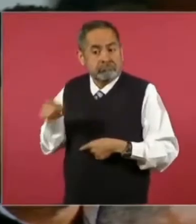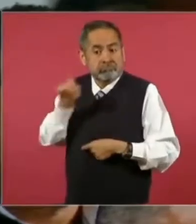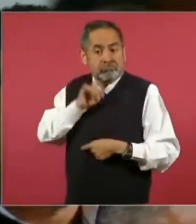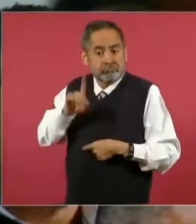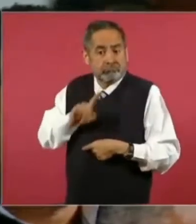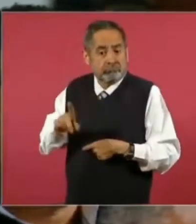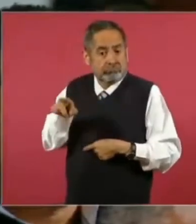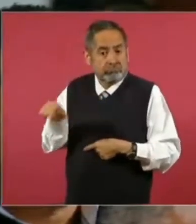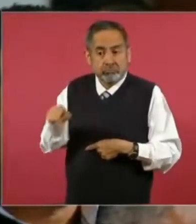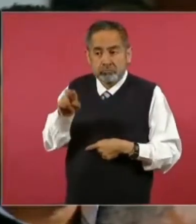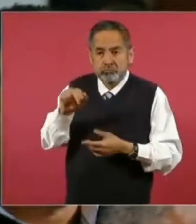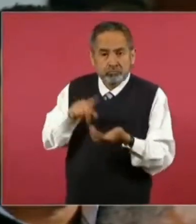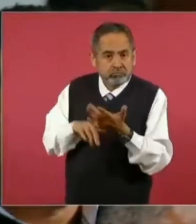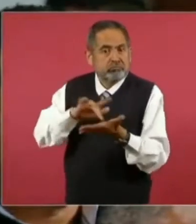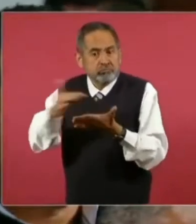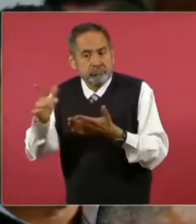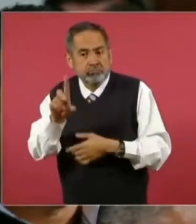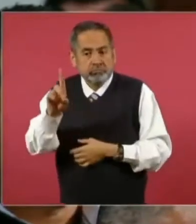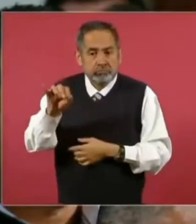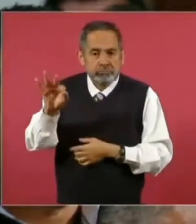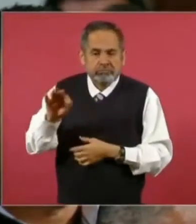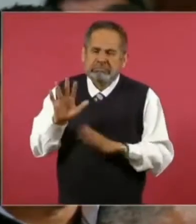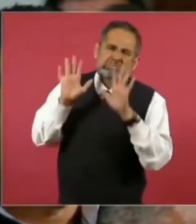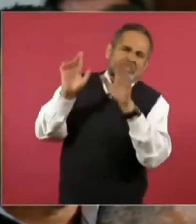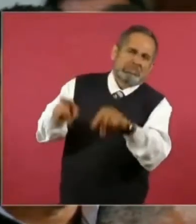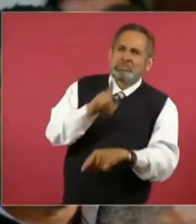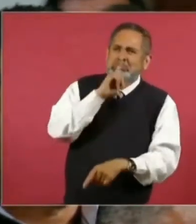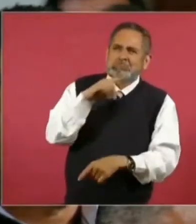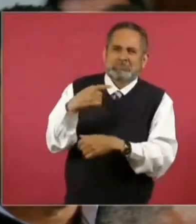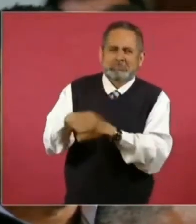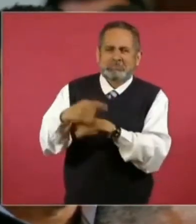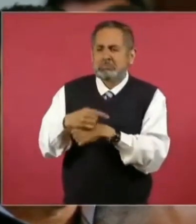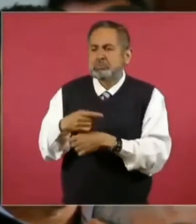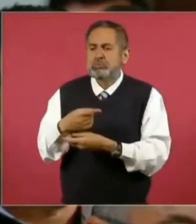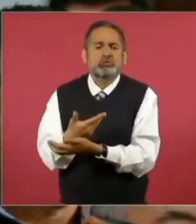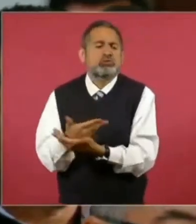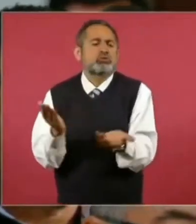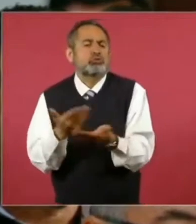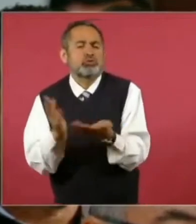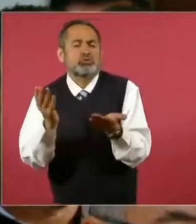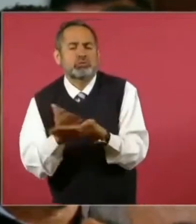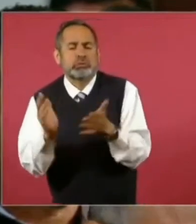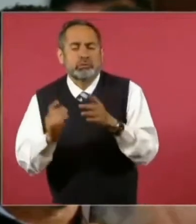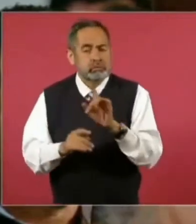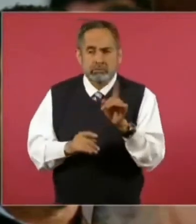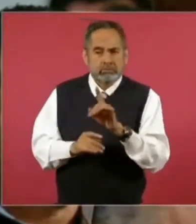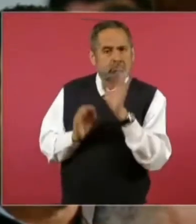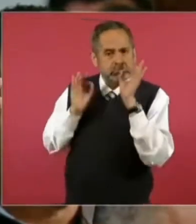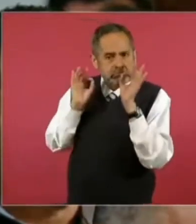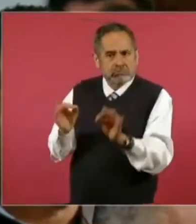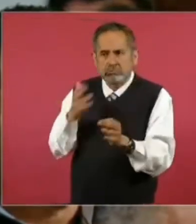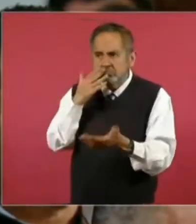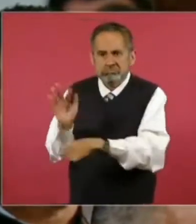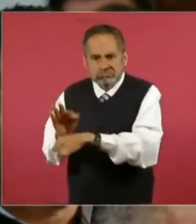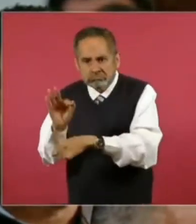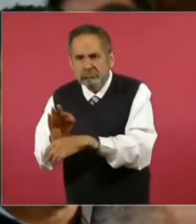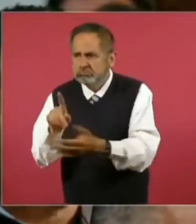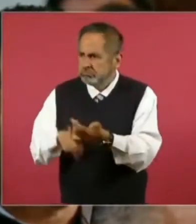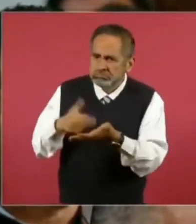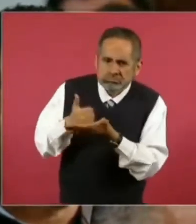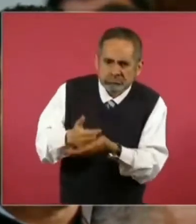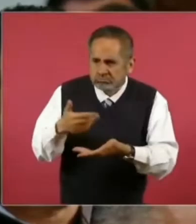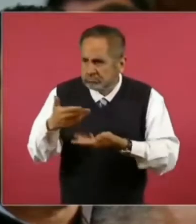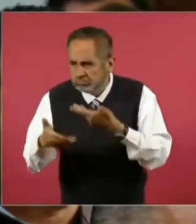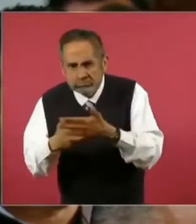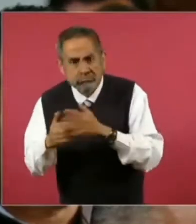hecho, hoy el DIF no está considerado como una institución que solamente reparte desayunos o comidas en las escuelas.